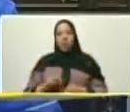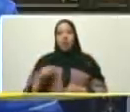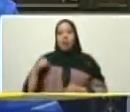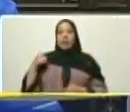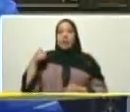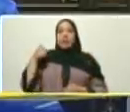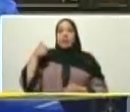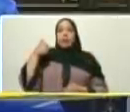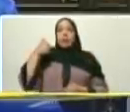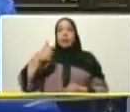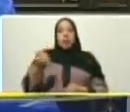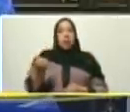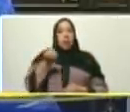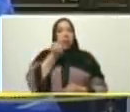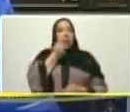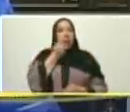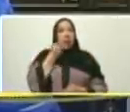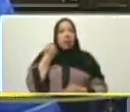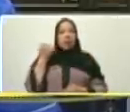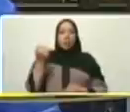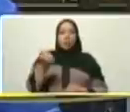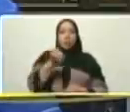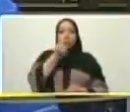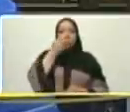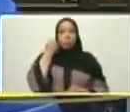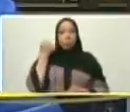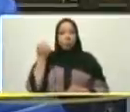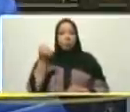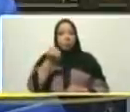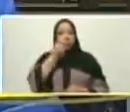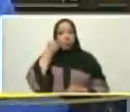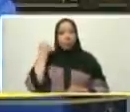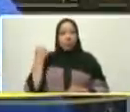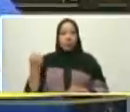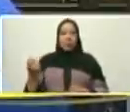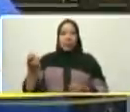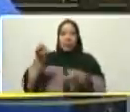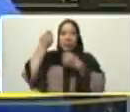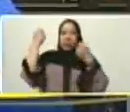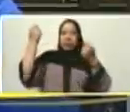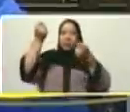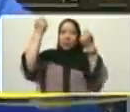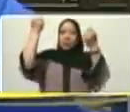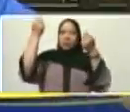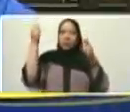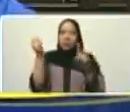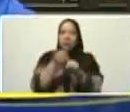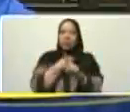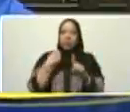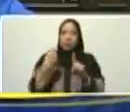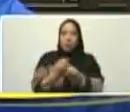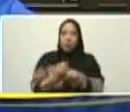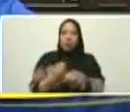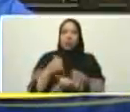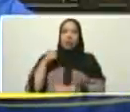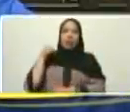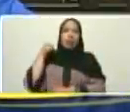lucha después de tanta batalla después del tiempo recorrido